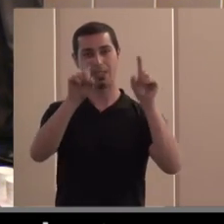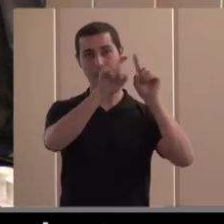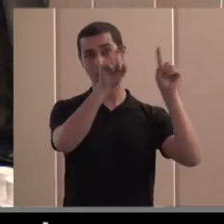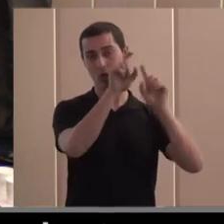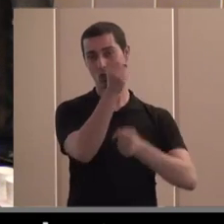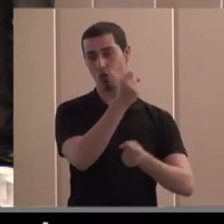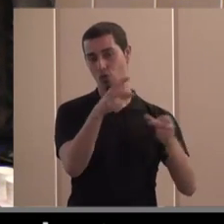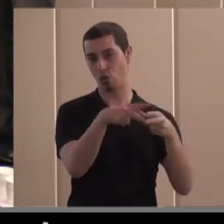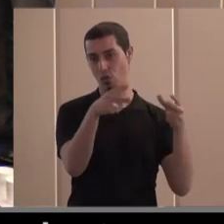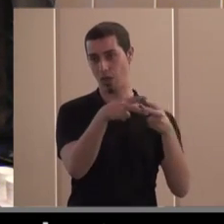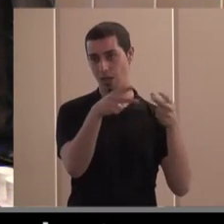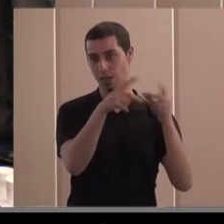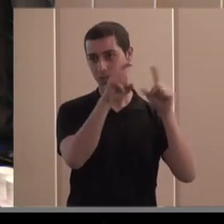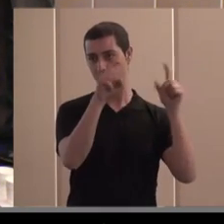sociales